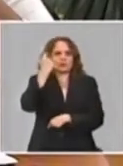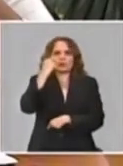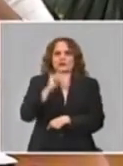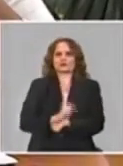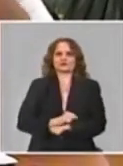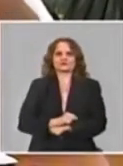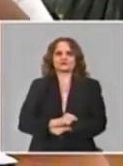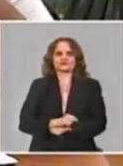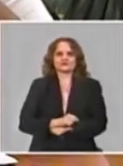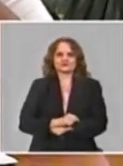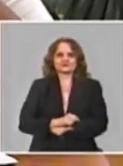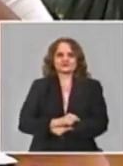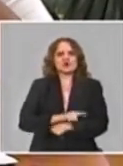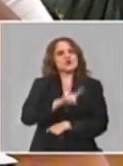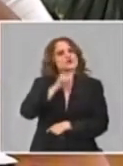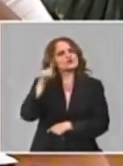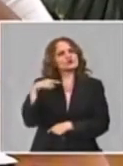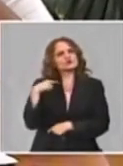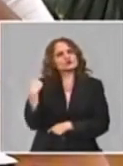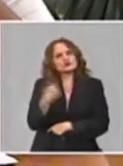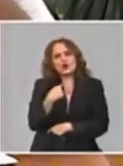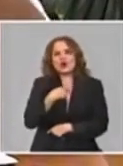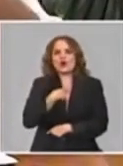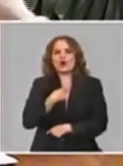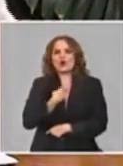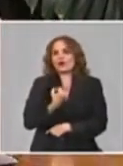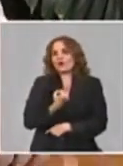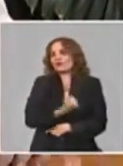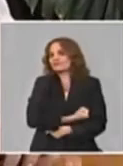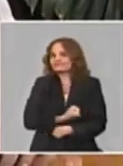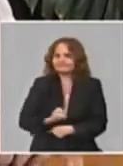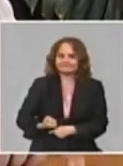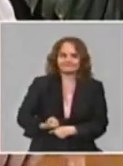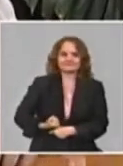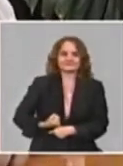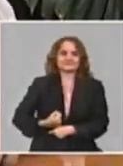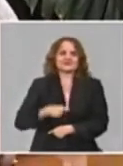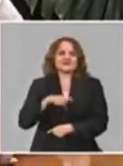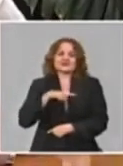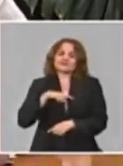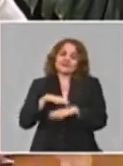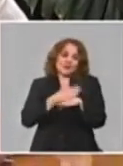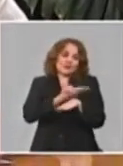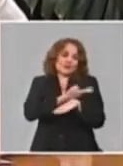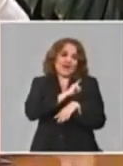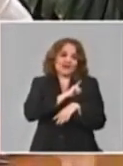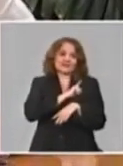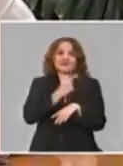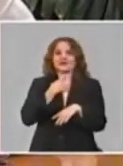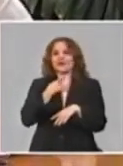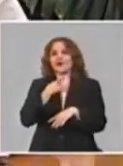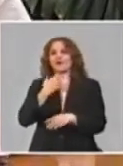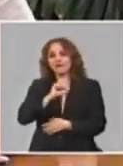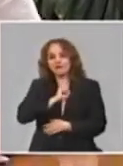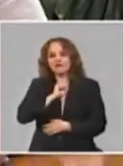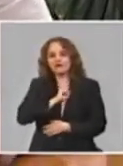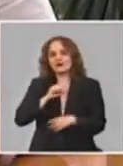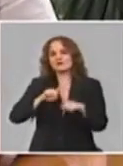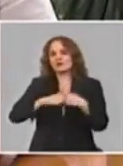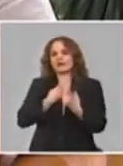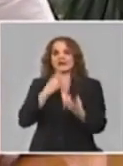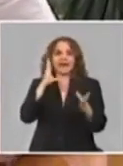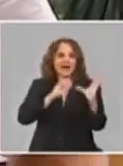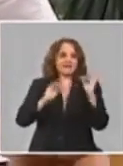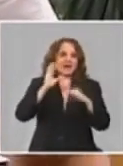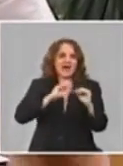presión sentimos mucho compromiso todos es bueno por eso discúlpenme la cosa es porque no paramos de hablar no paramos de hablar